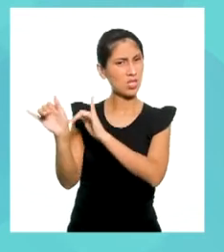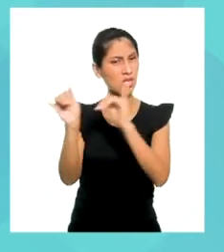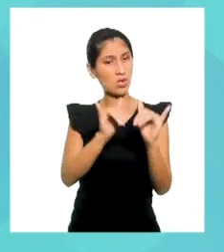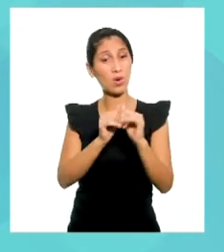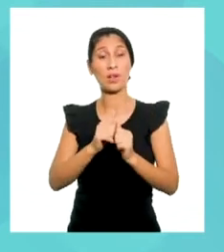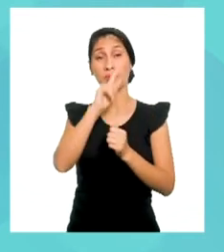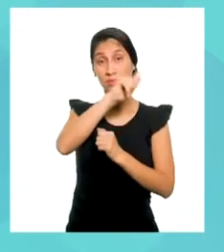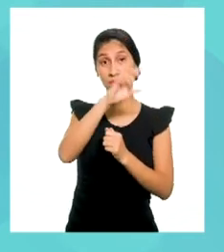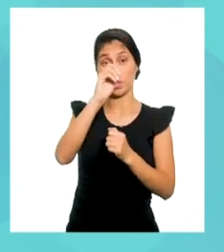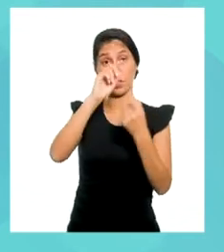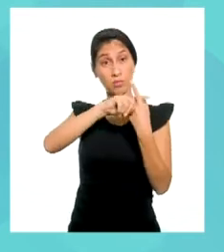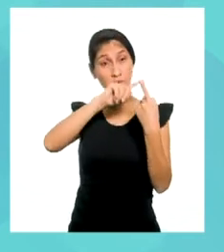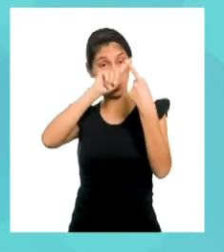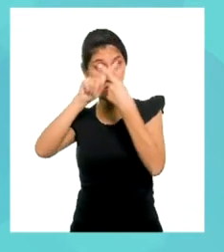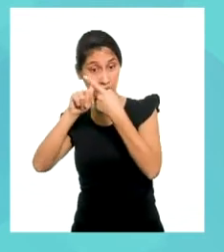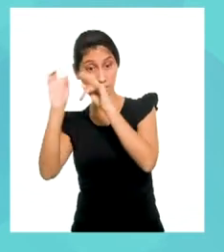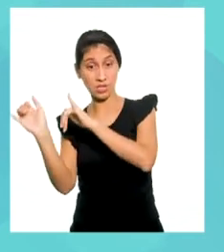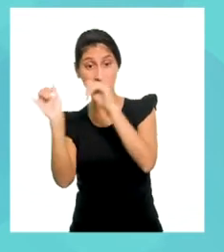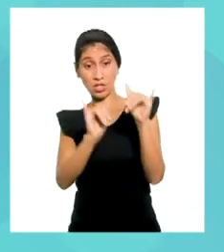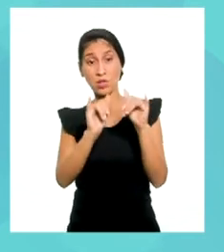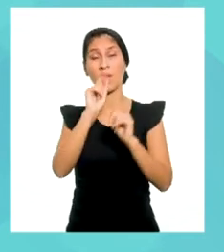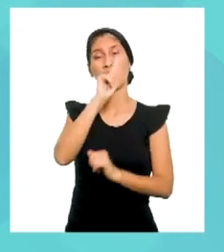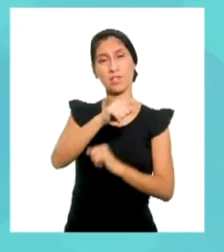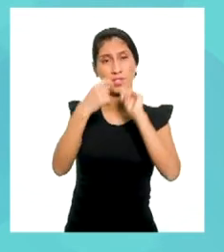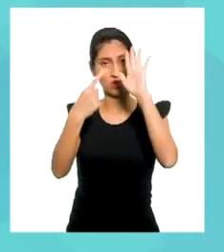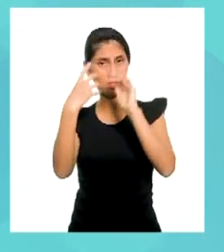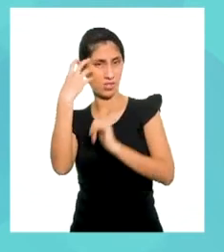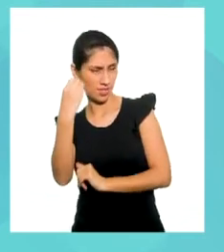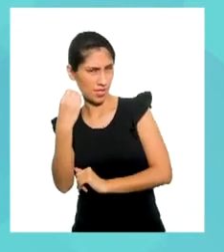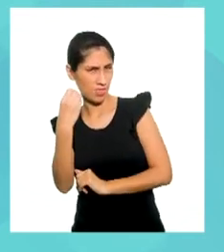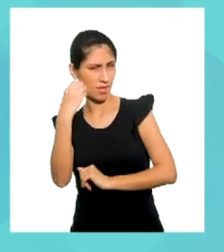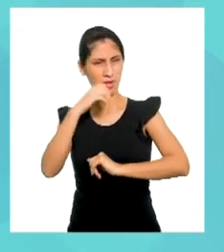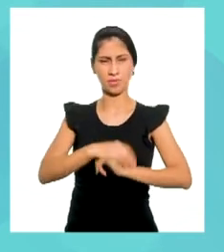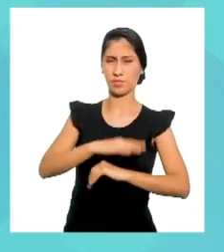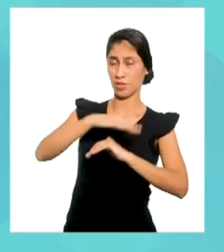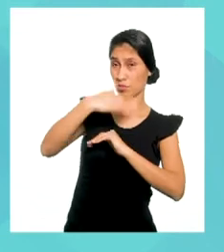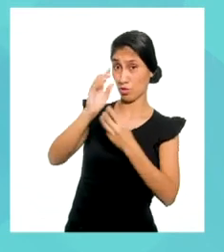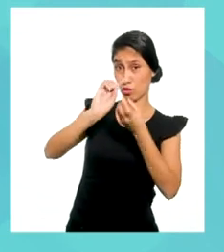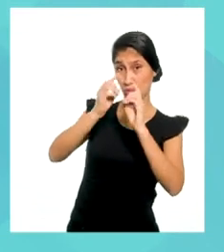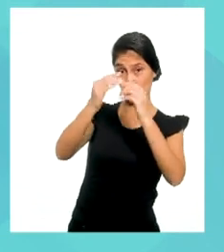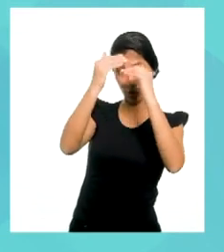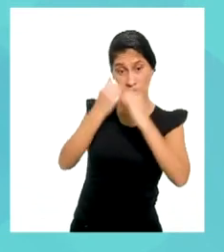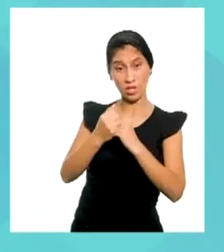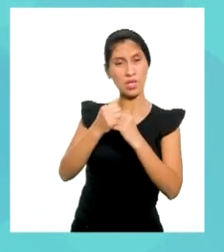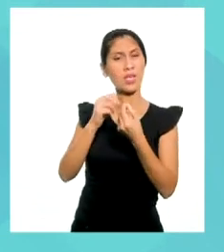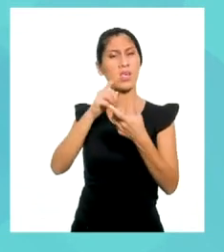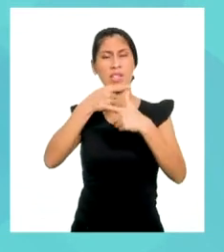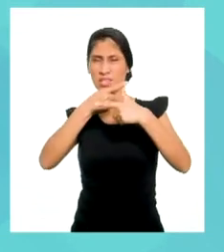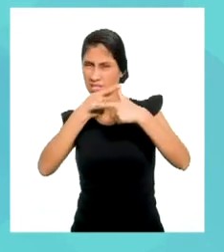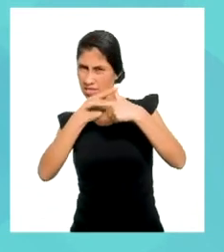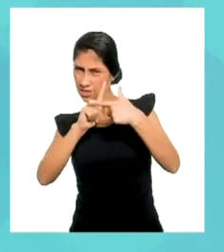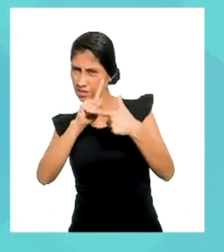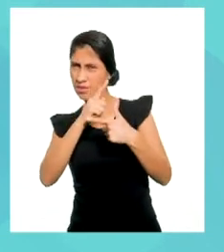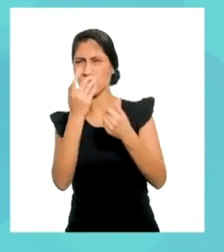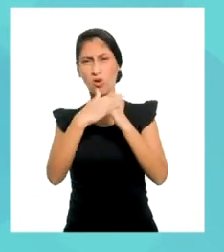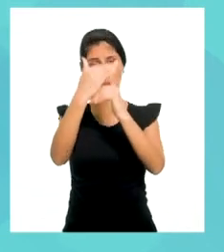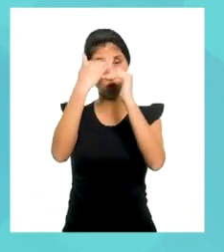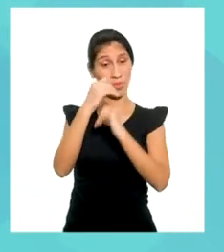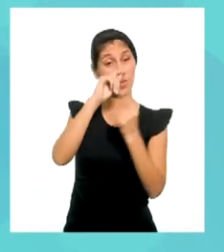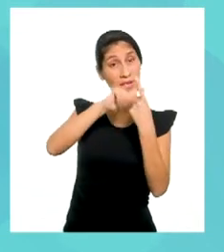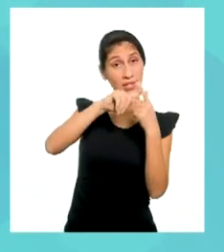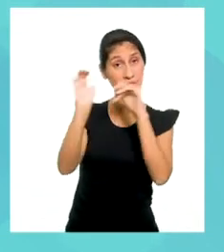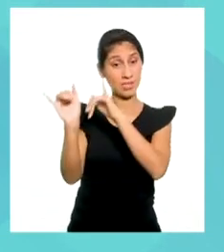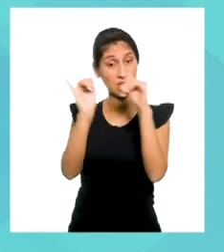que 10 por X es igual a 160. Pasamos el 10 a dividir y tenemos que